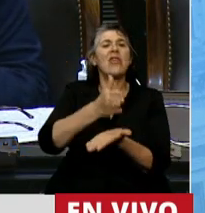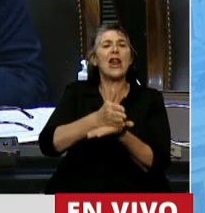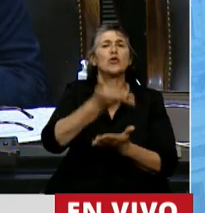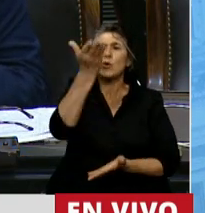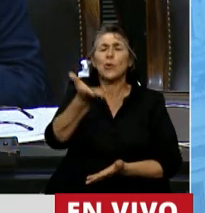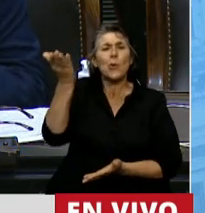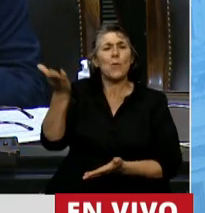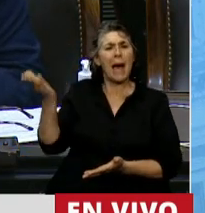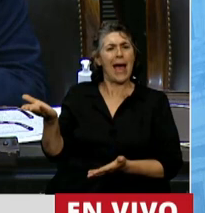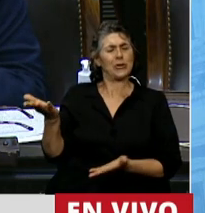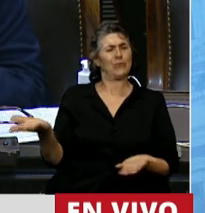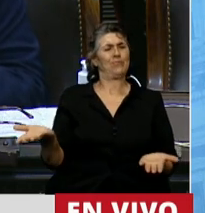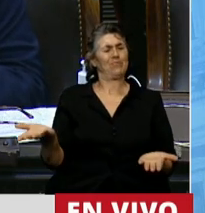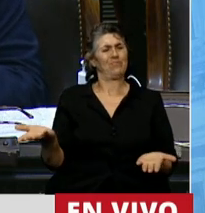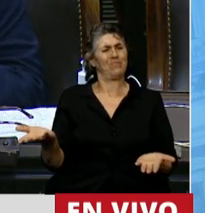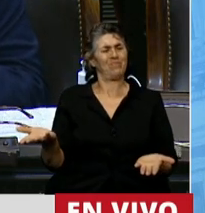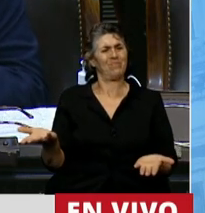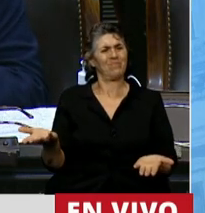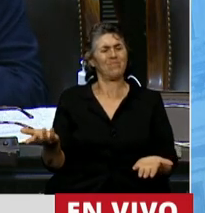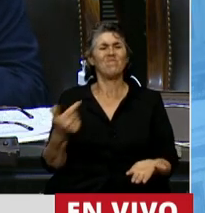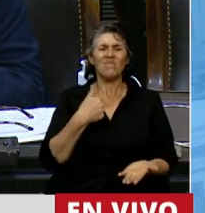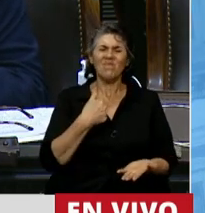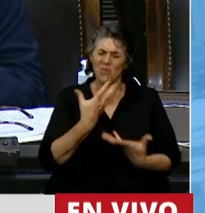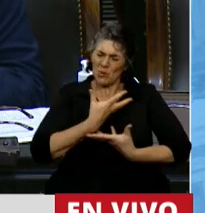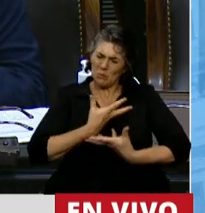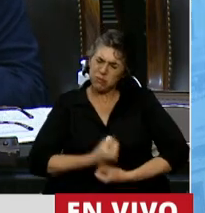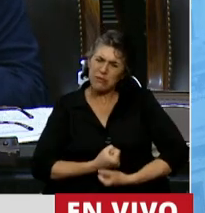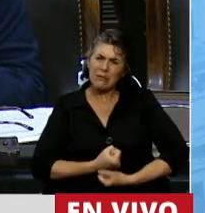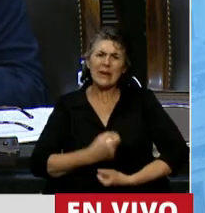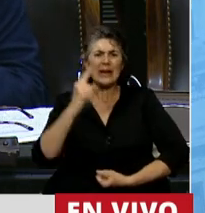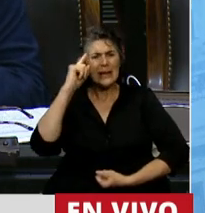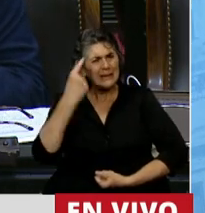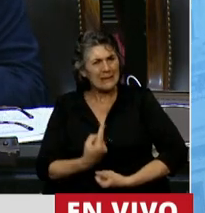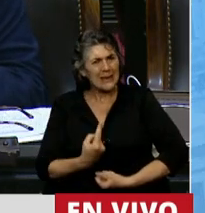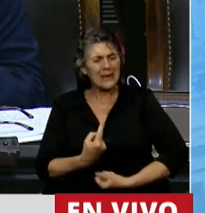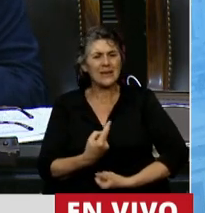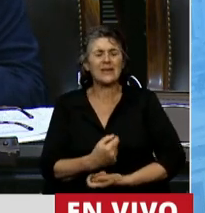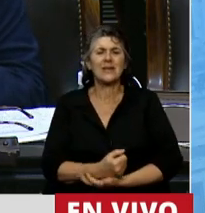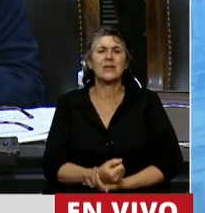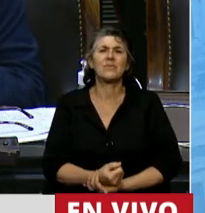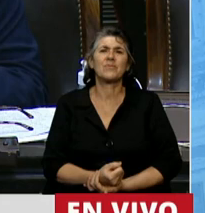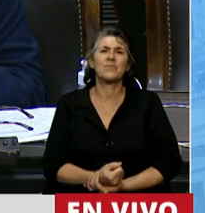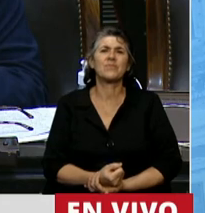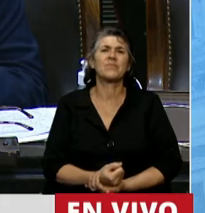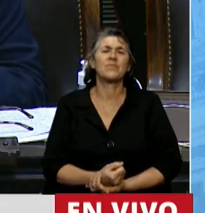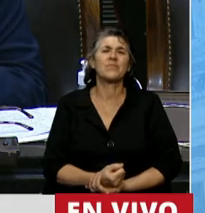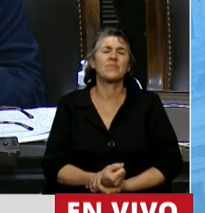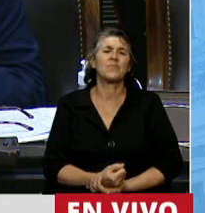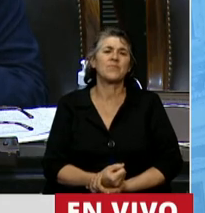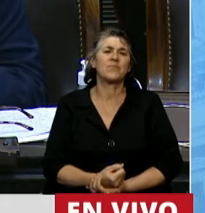me causa cierta congoja y tristeza escuchar de algunos